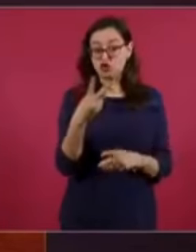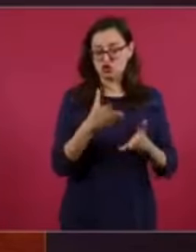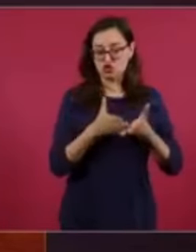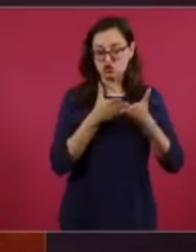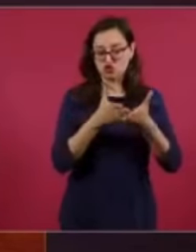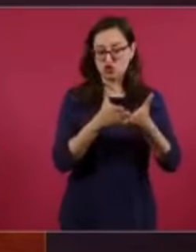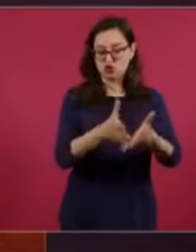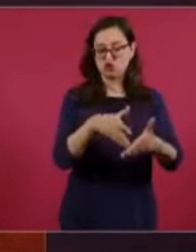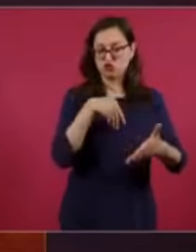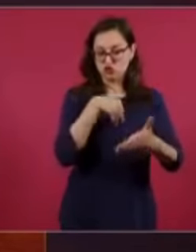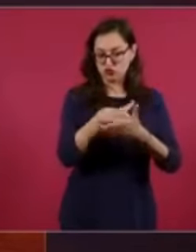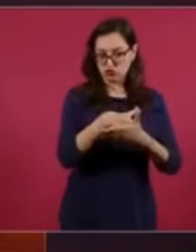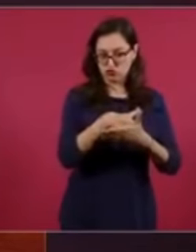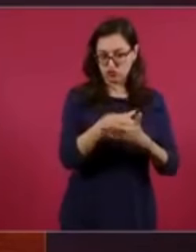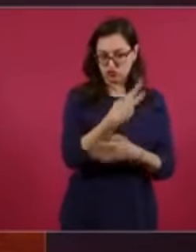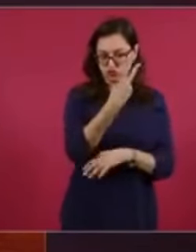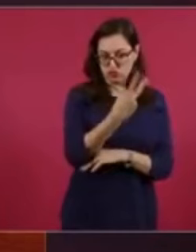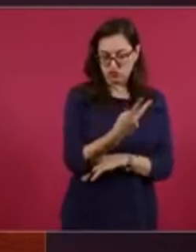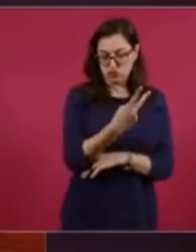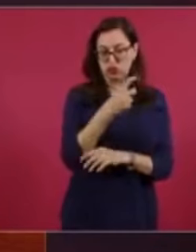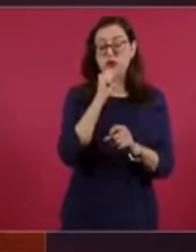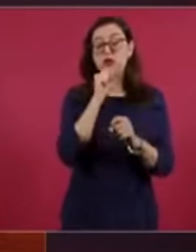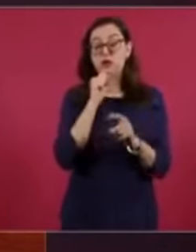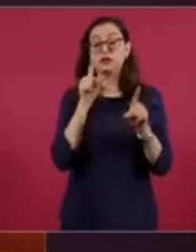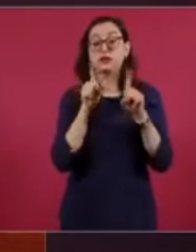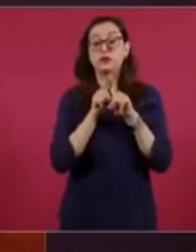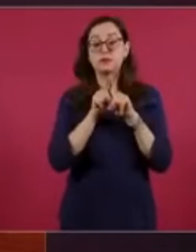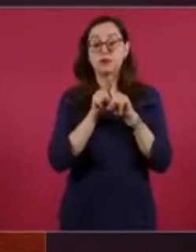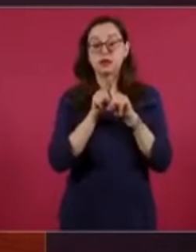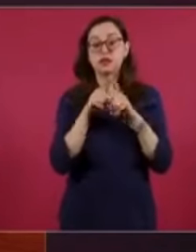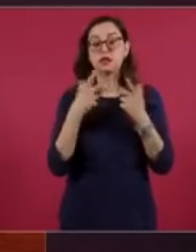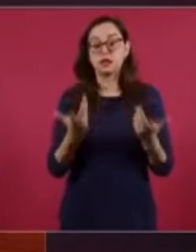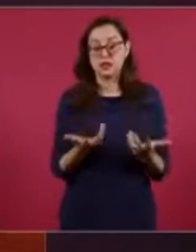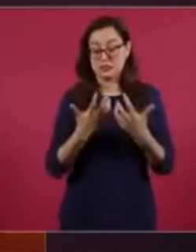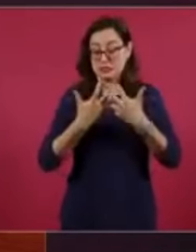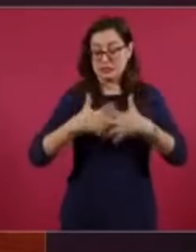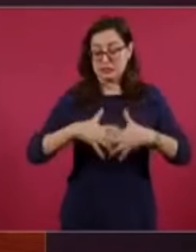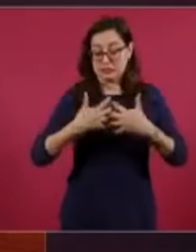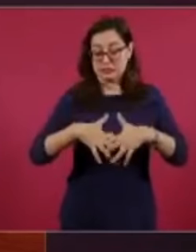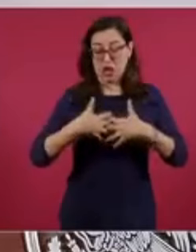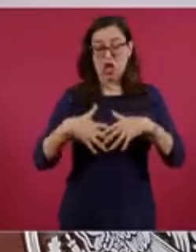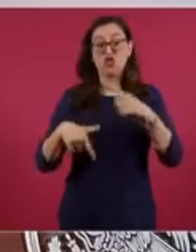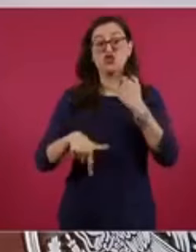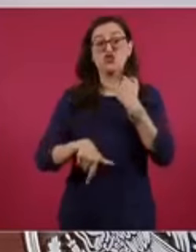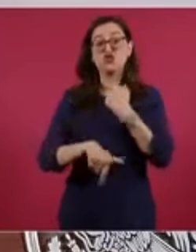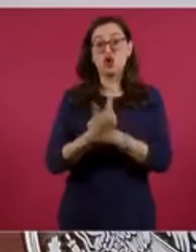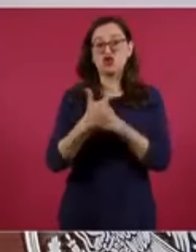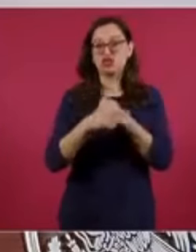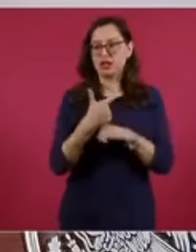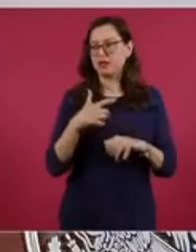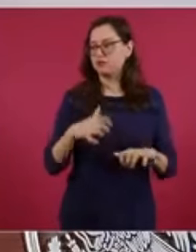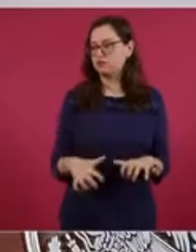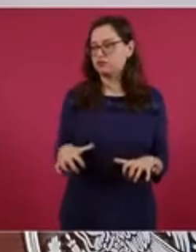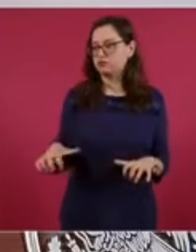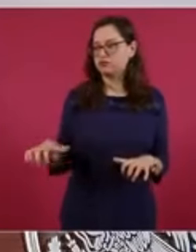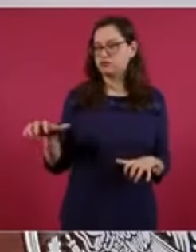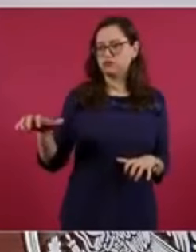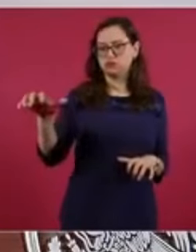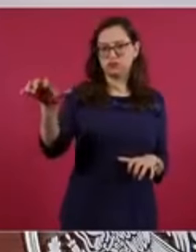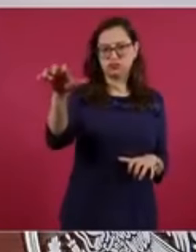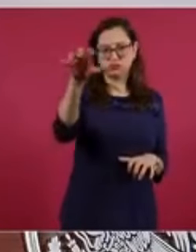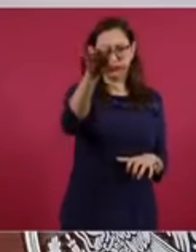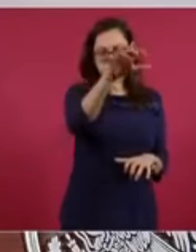-Salina Cruz. Y también sobre los polos de desarrollo, los 12 polos de desarrollo que integran toda esa área y